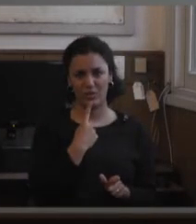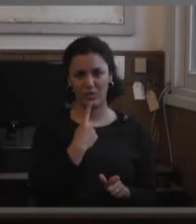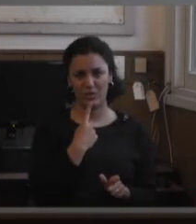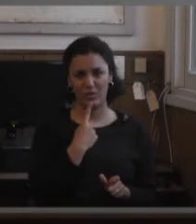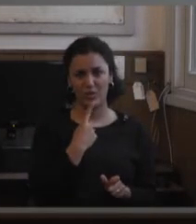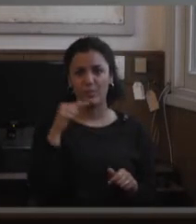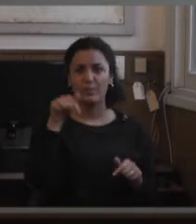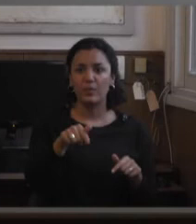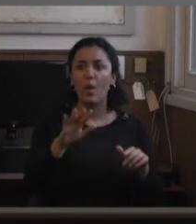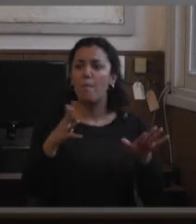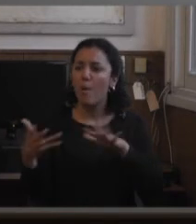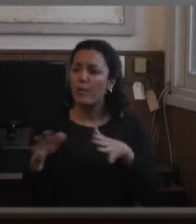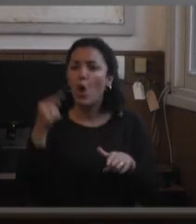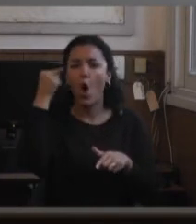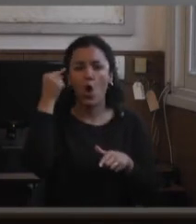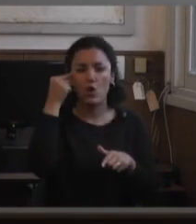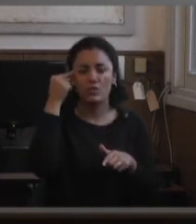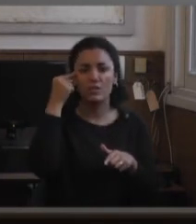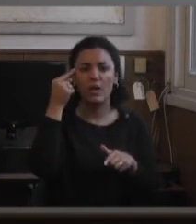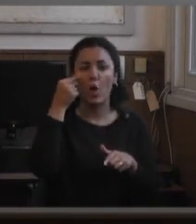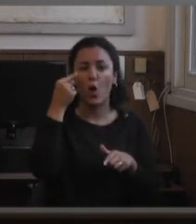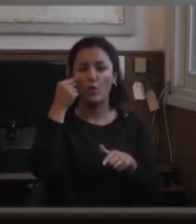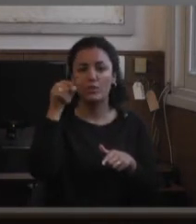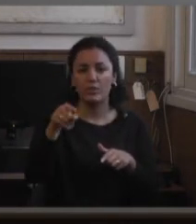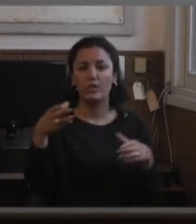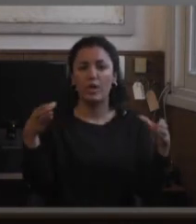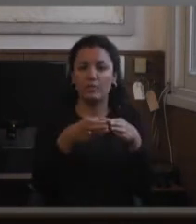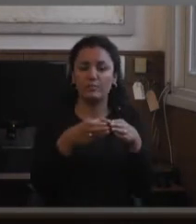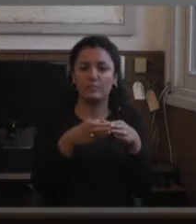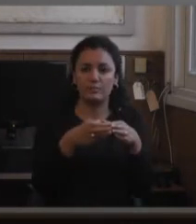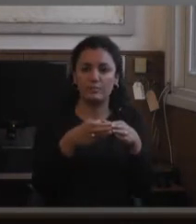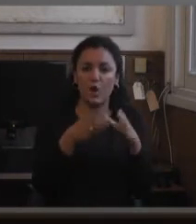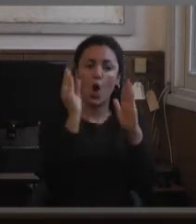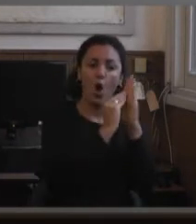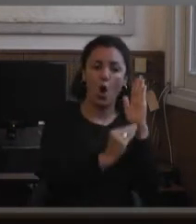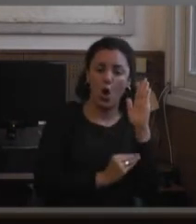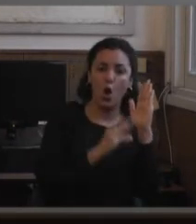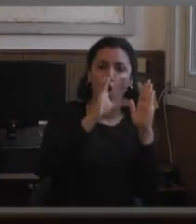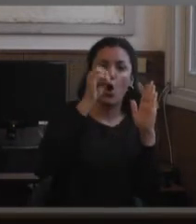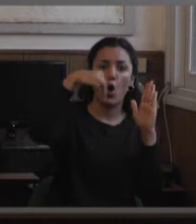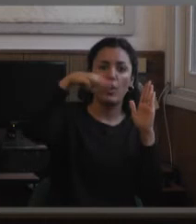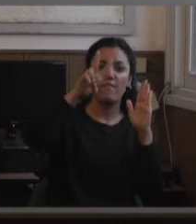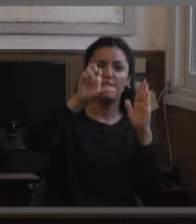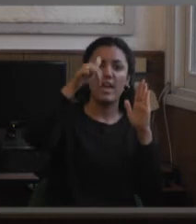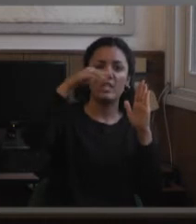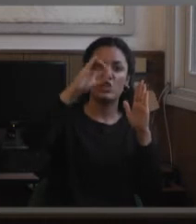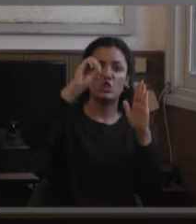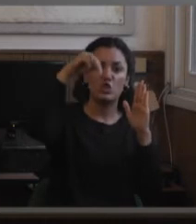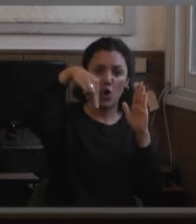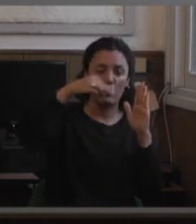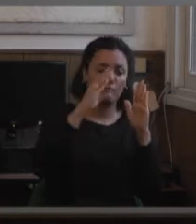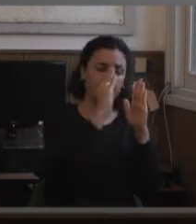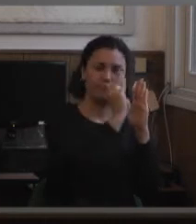convención. ¿Conocen más o menos toda la convención? Así la salteo. Digo, yo rescato, al principio también fue un poco crítica, me parecía que la